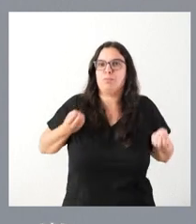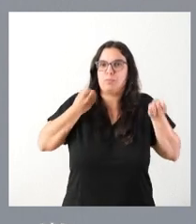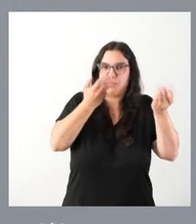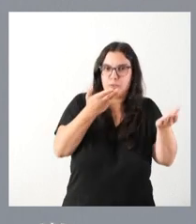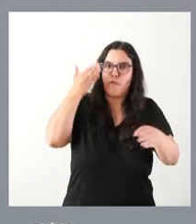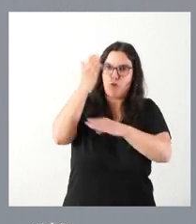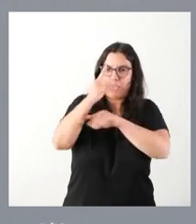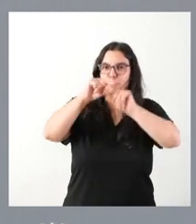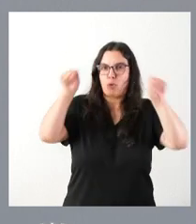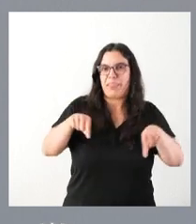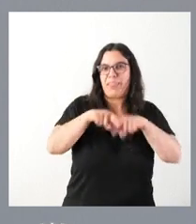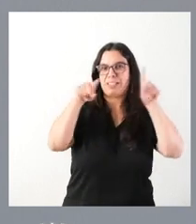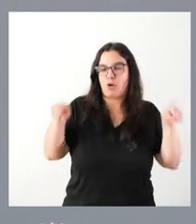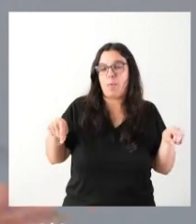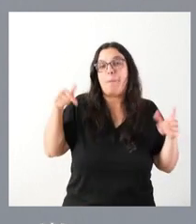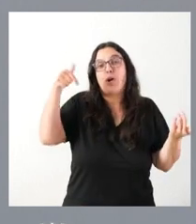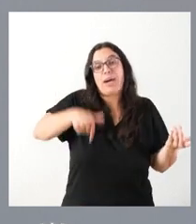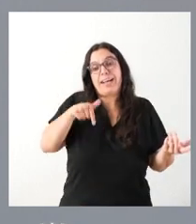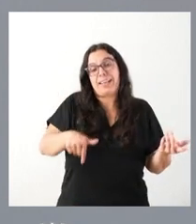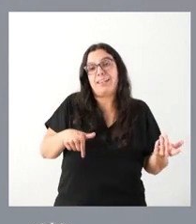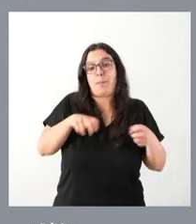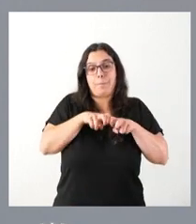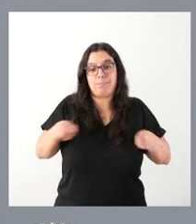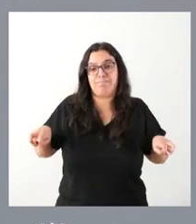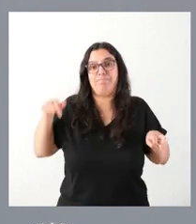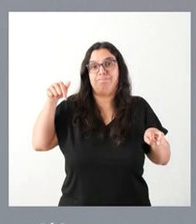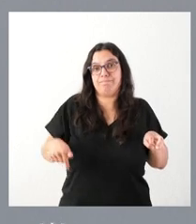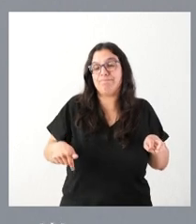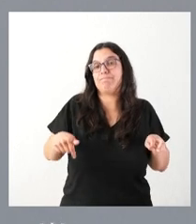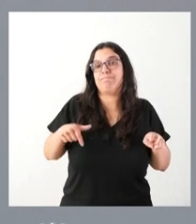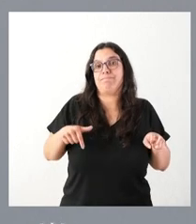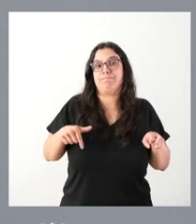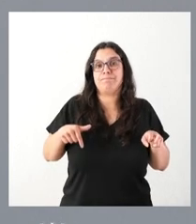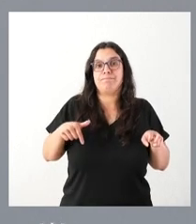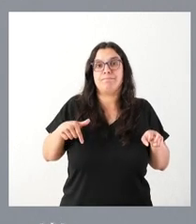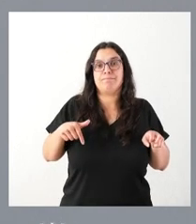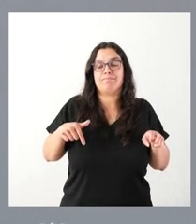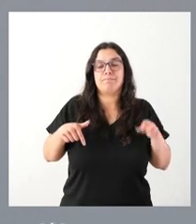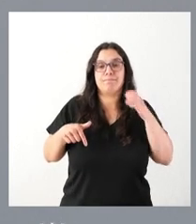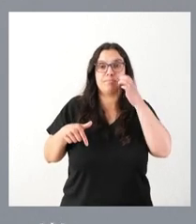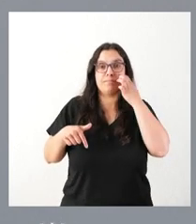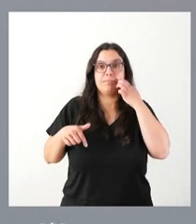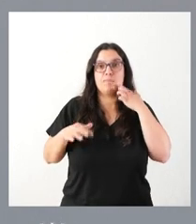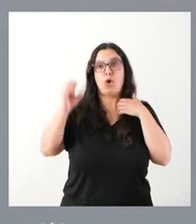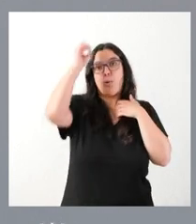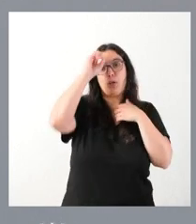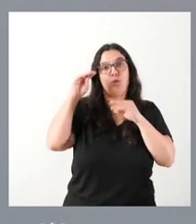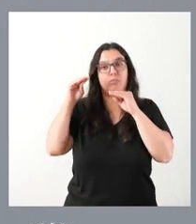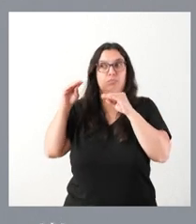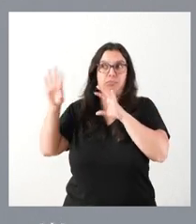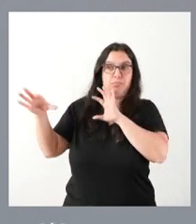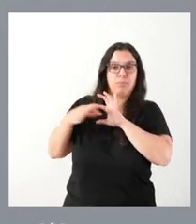de Segovia. Pero yo ya aquí, en esta mesa, y además, teniendo la valoración que tengo de él, pues